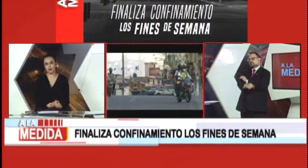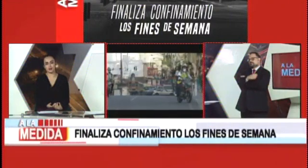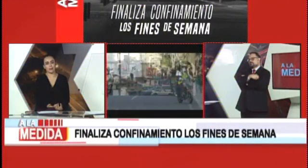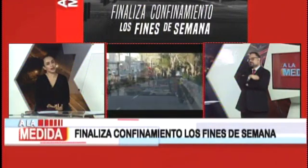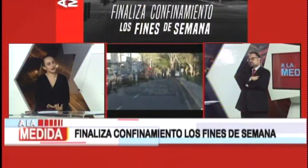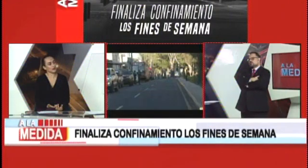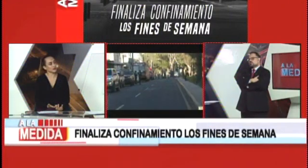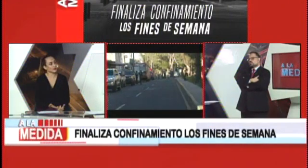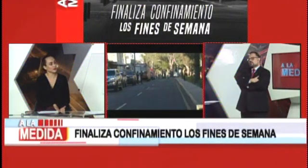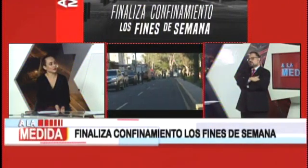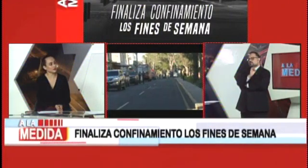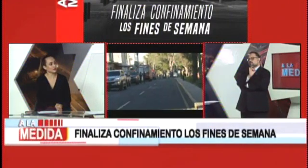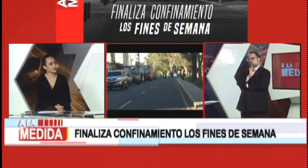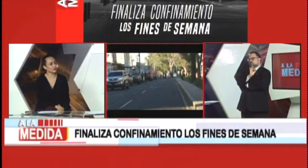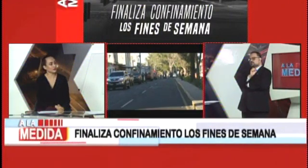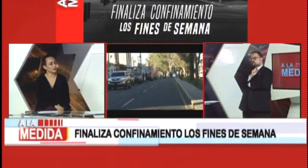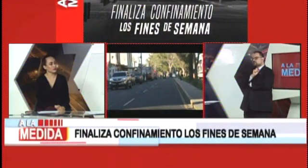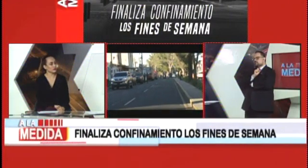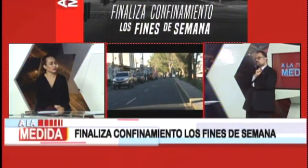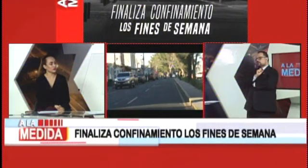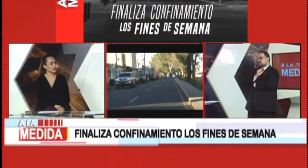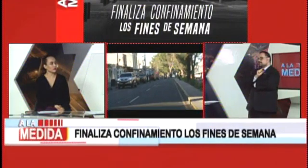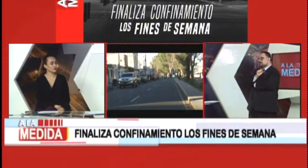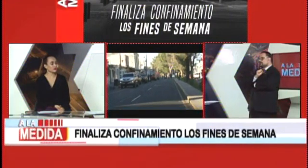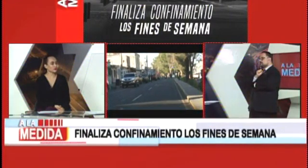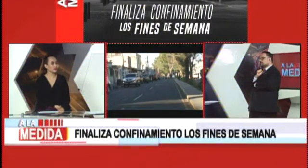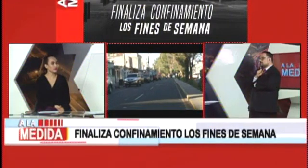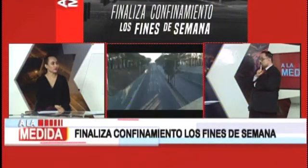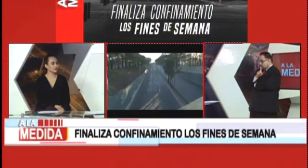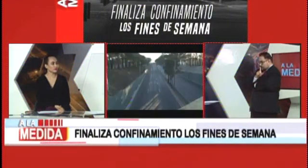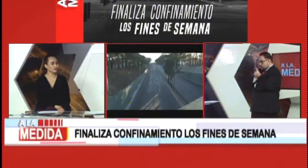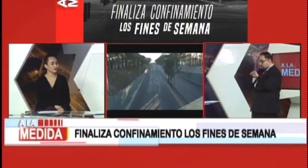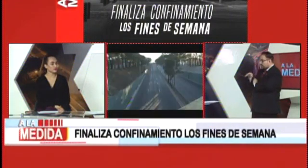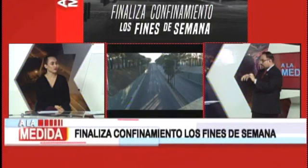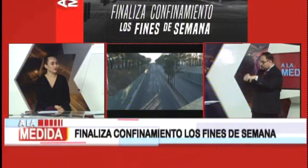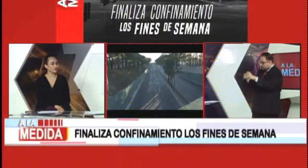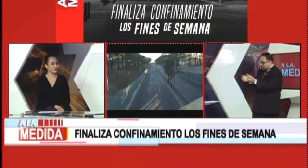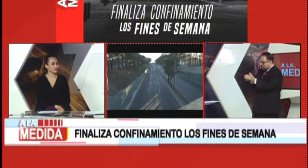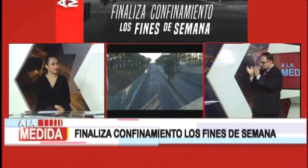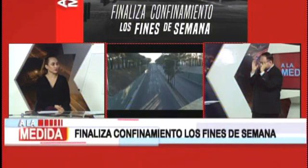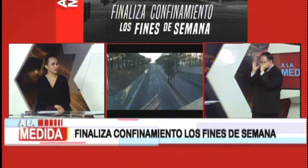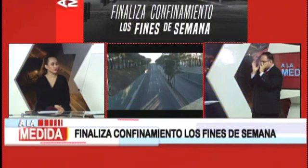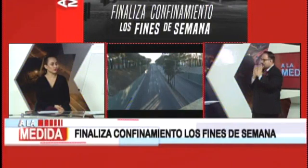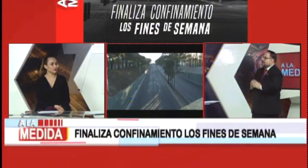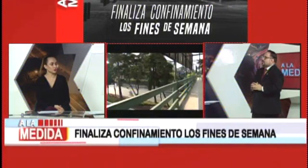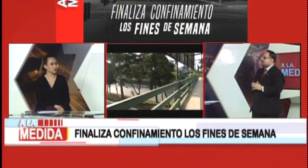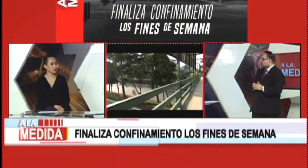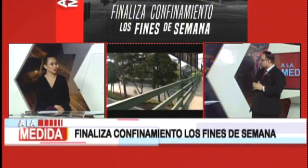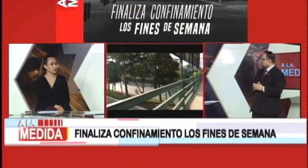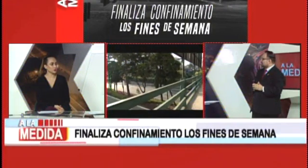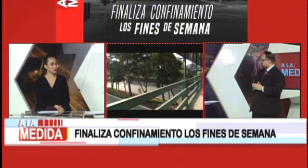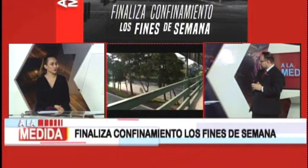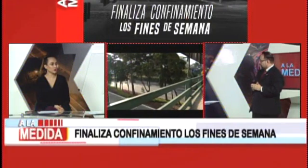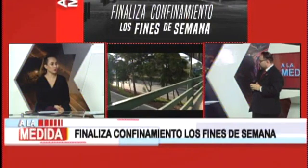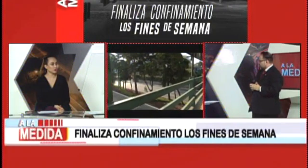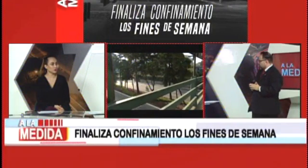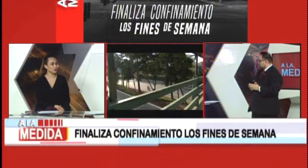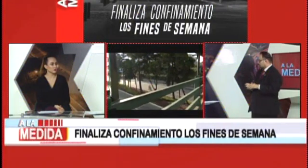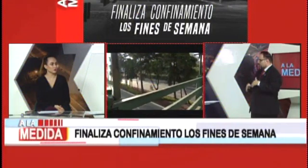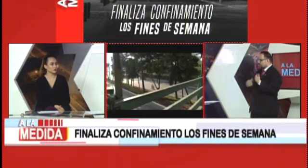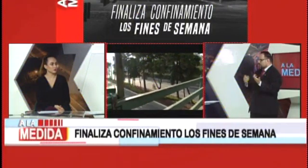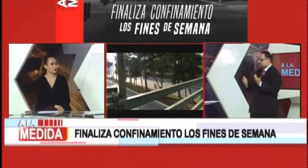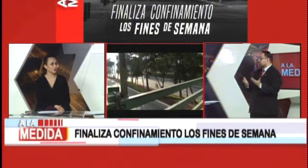ponemos de nuestra parte. Una de las situaciones que yo estoy viendo que está siendo más complicado en cuanto a idear cuál va a ser el